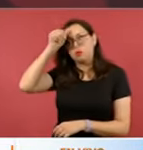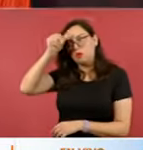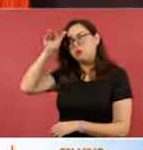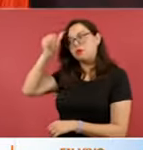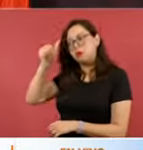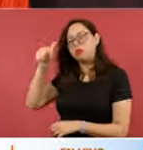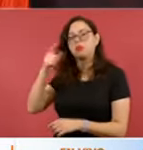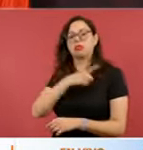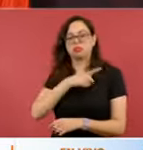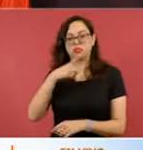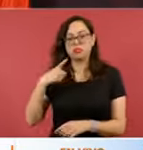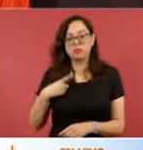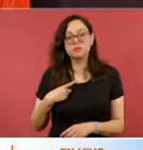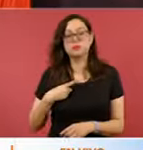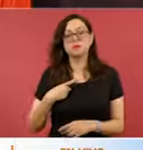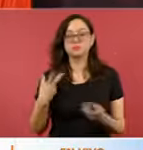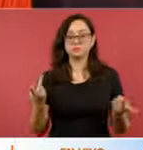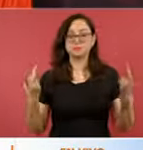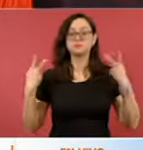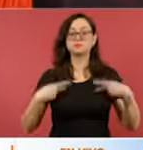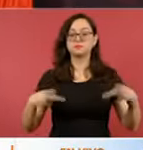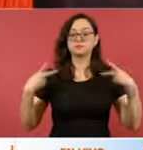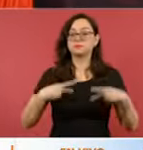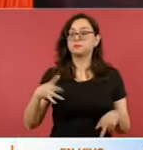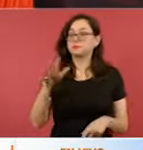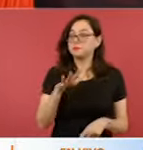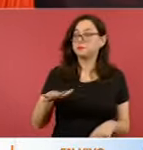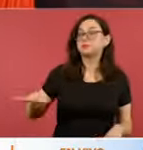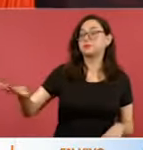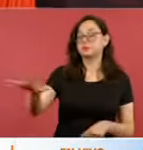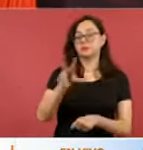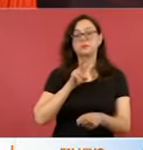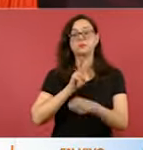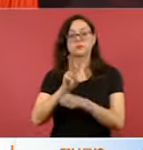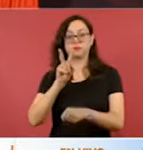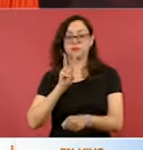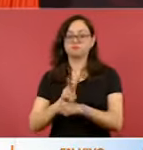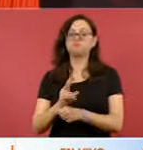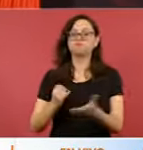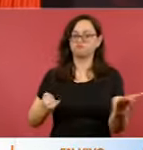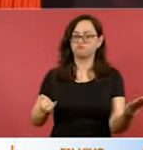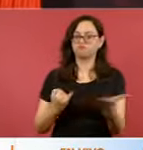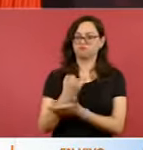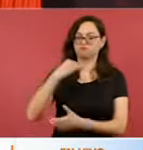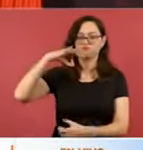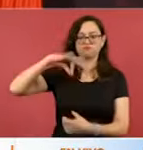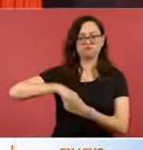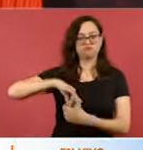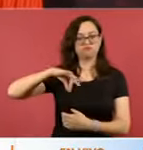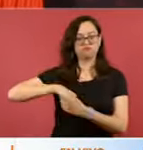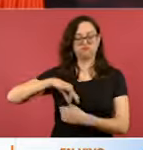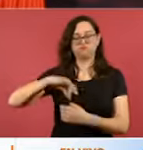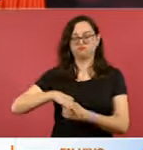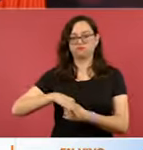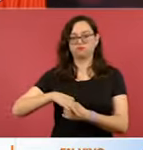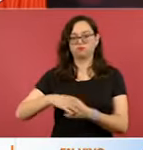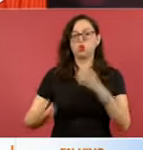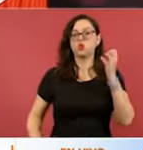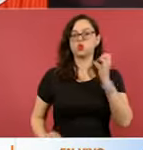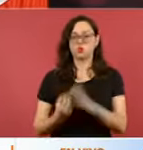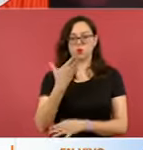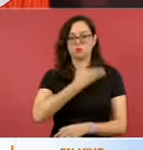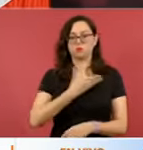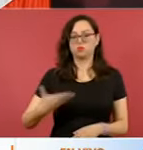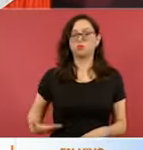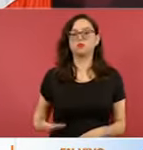sea el pueblo de Venezuela el que elija a su autoridad.